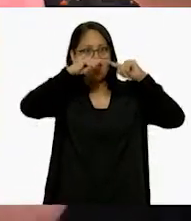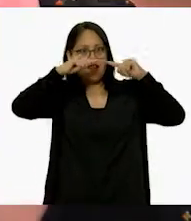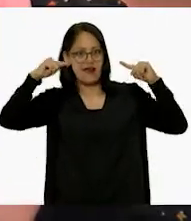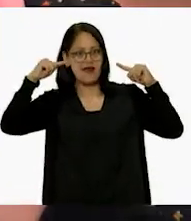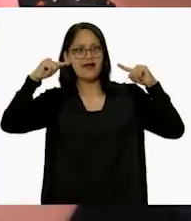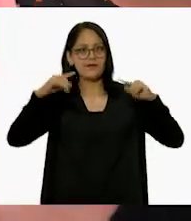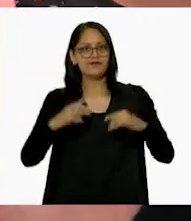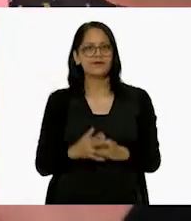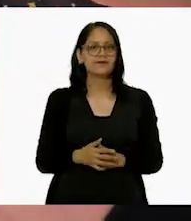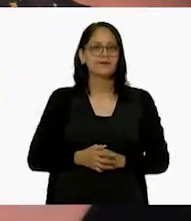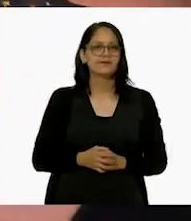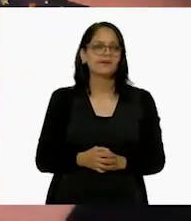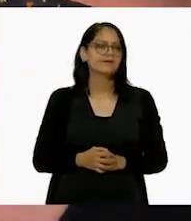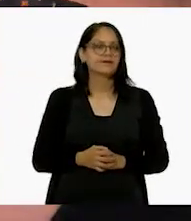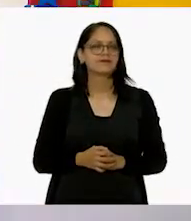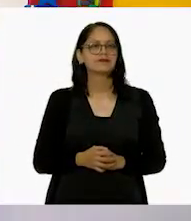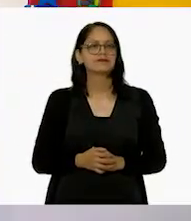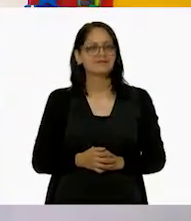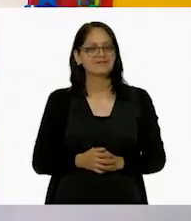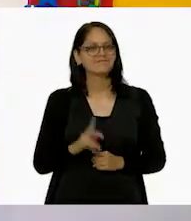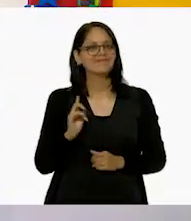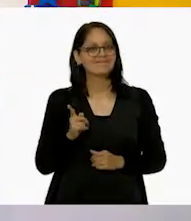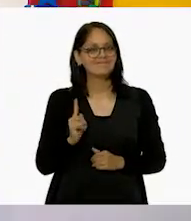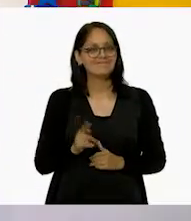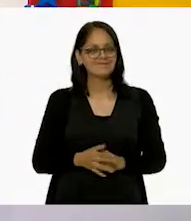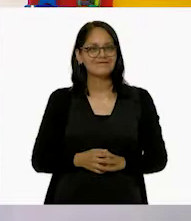lados más largos. ¡Mmm!